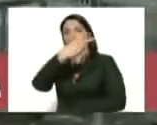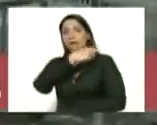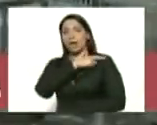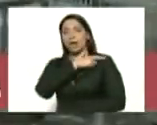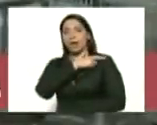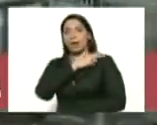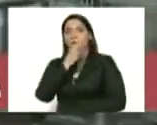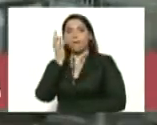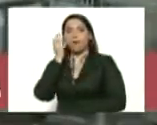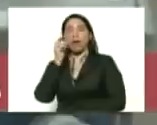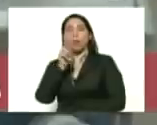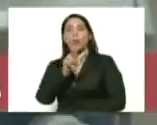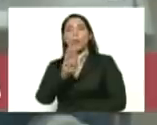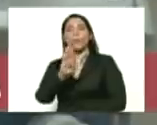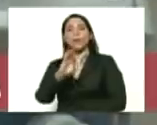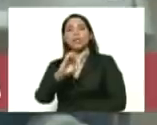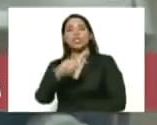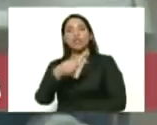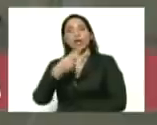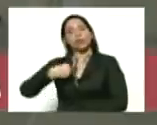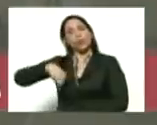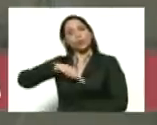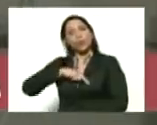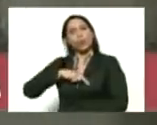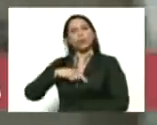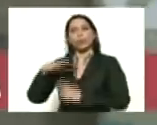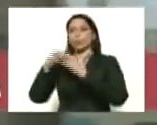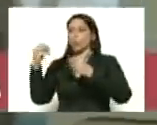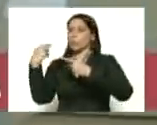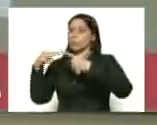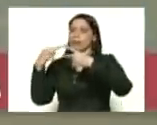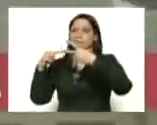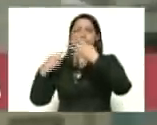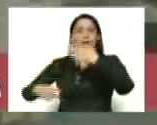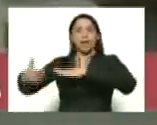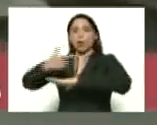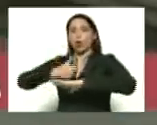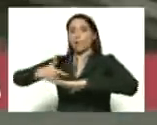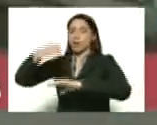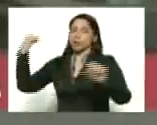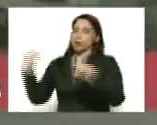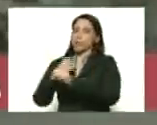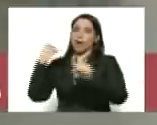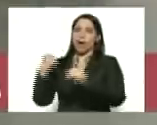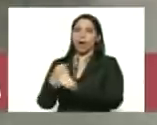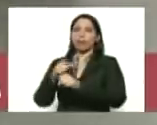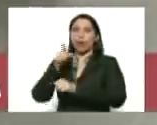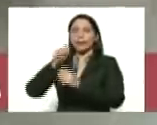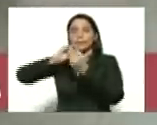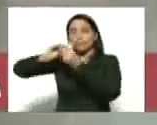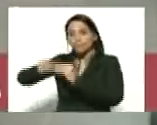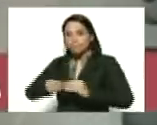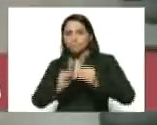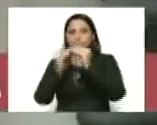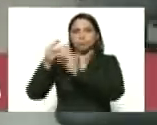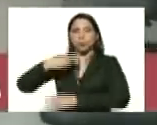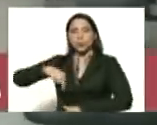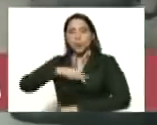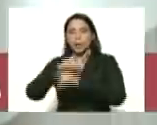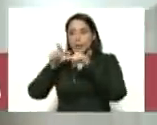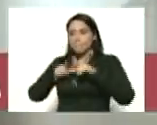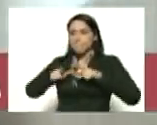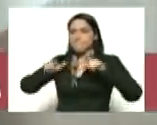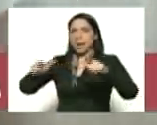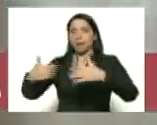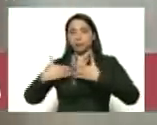de VCH nosotros todos los niveles de gobierno trabajando para esta recuperación de nuestros espacios